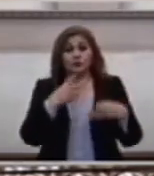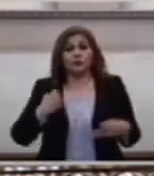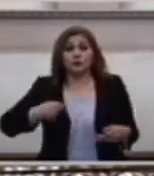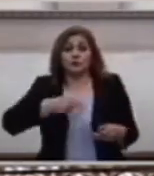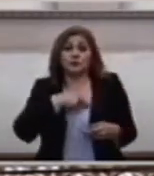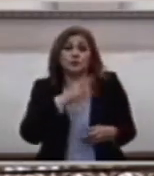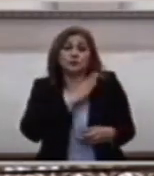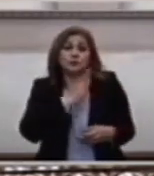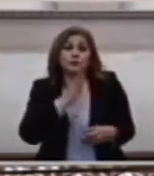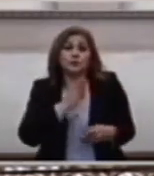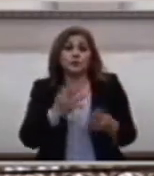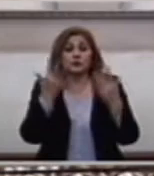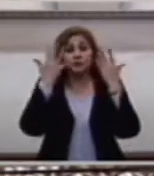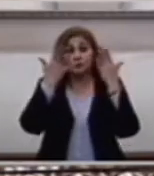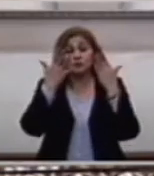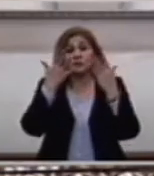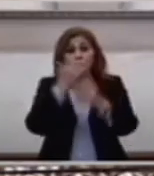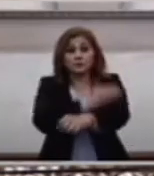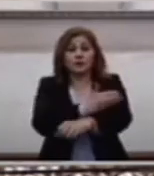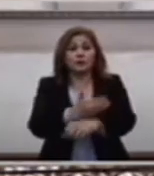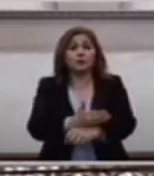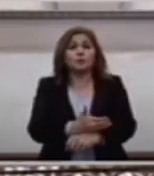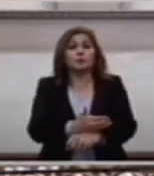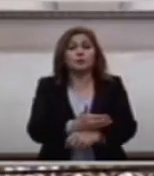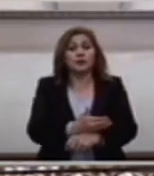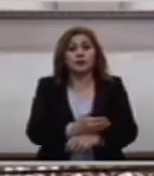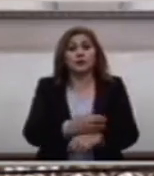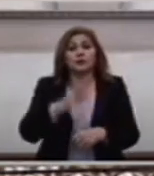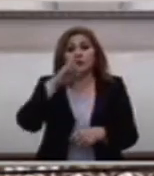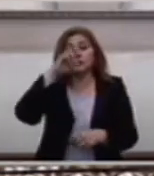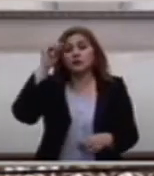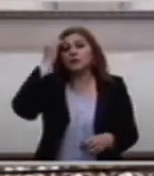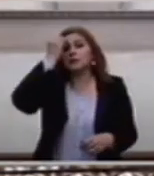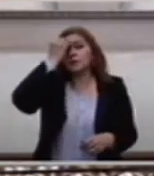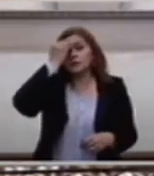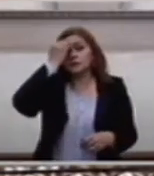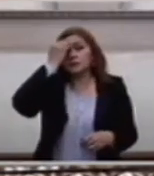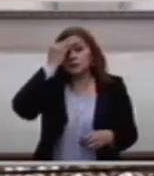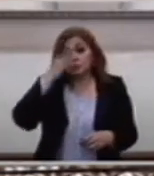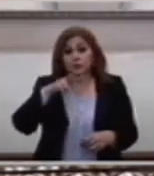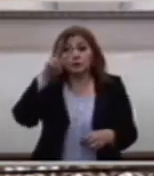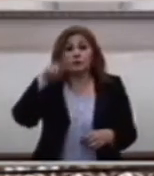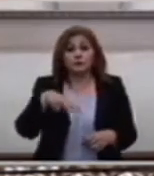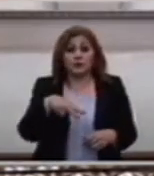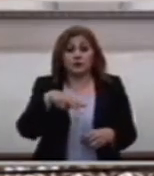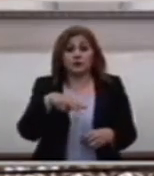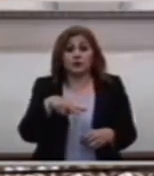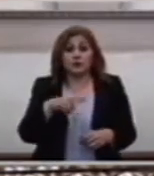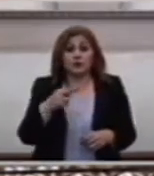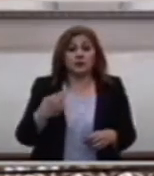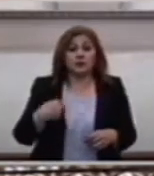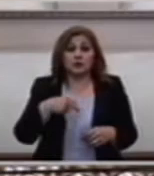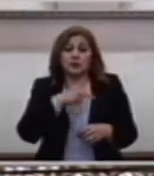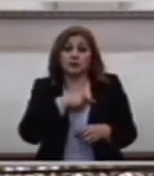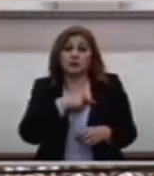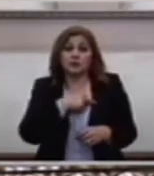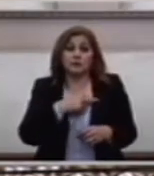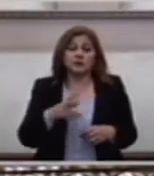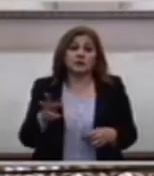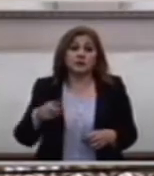Van acompañadas Del reconocimiento Sincero De nuestra Impotencia